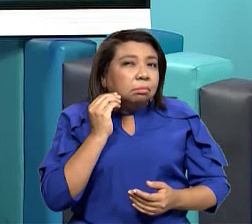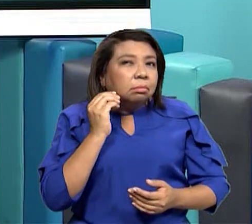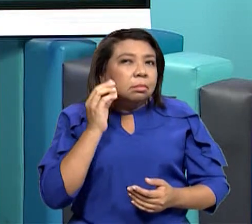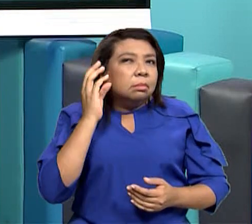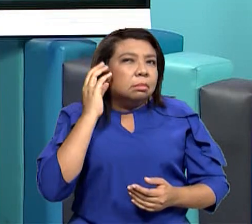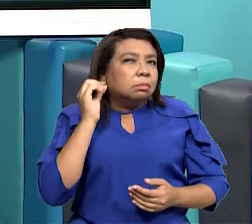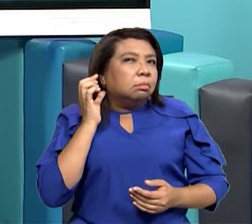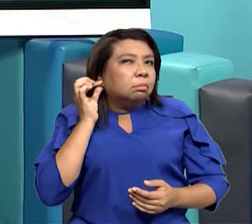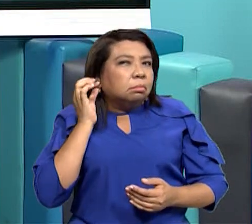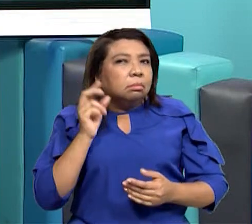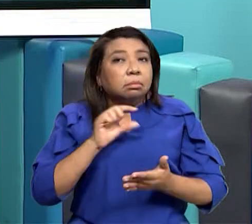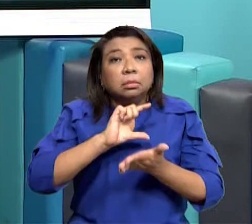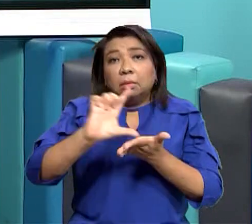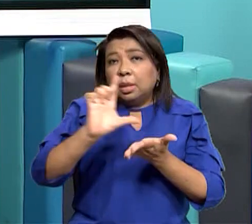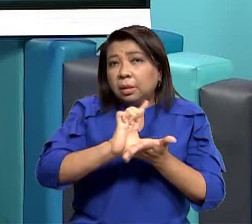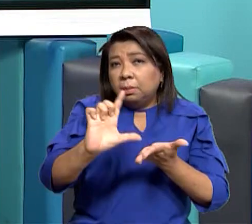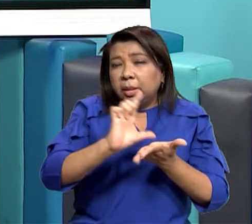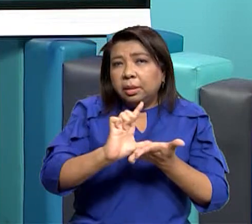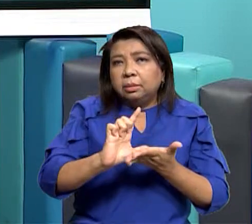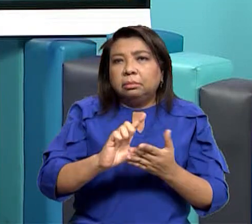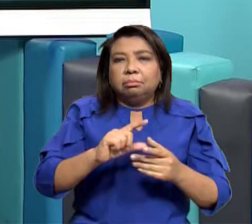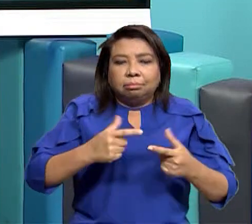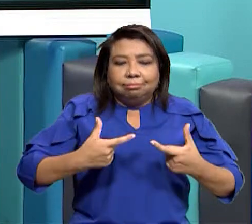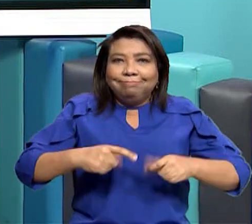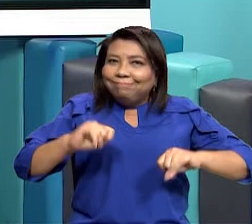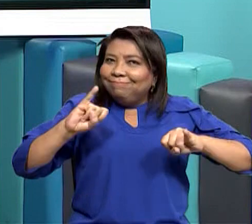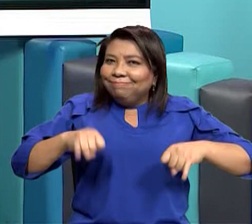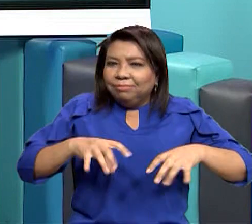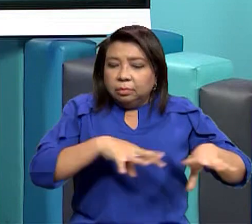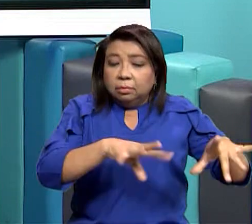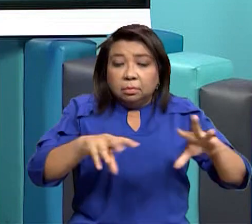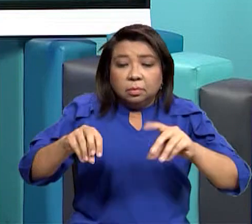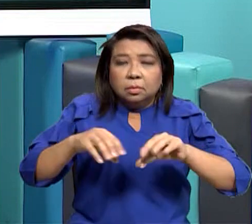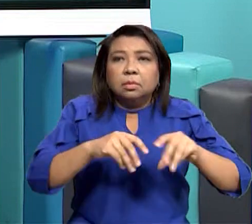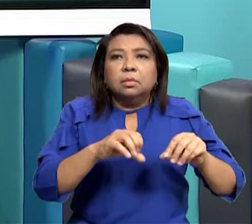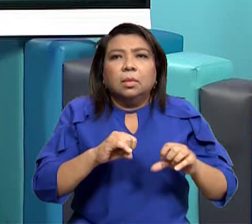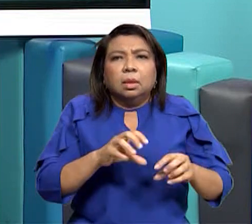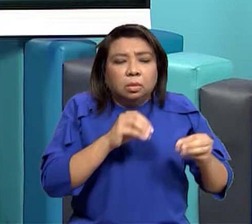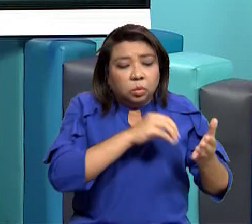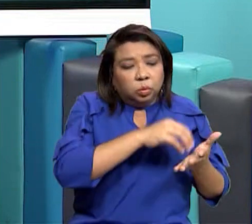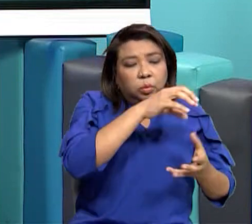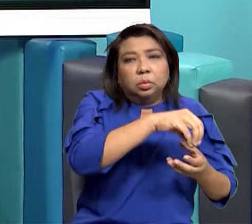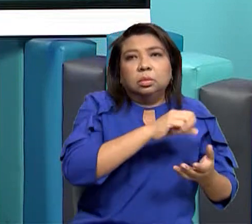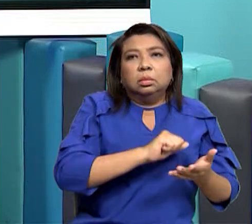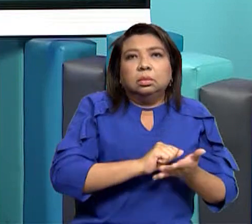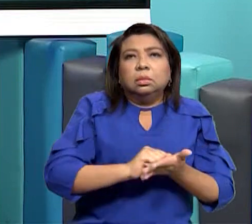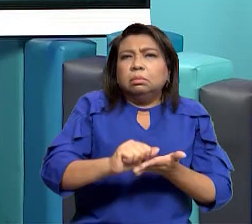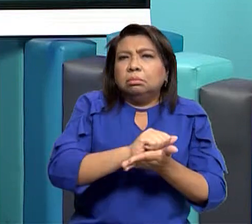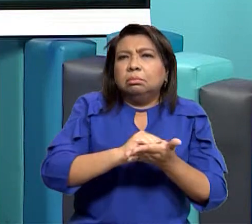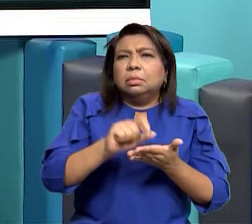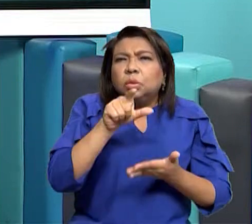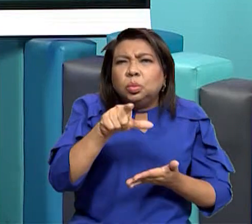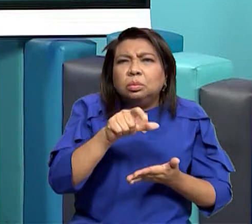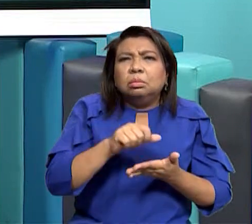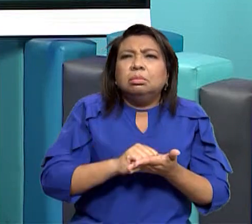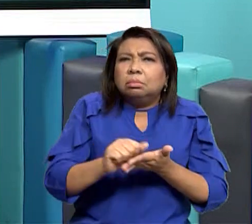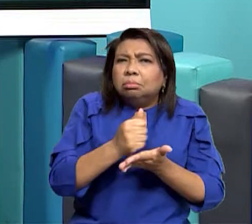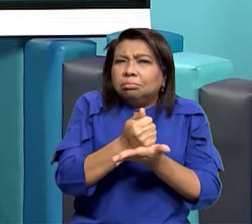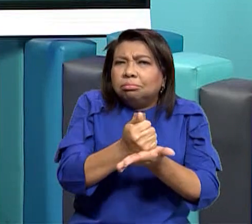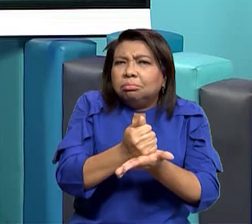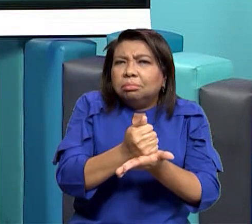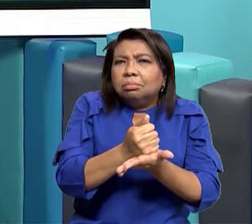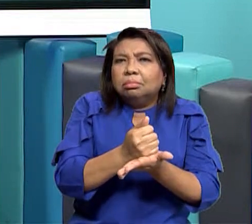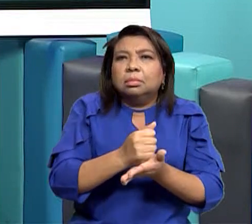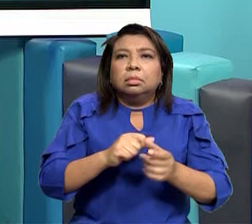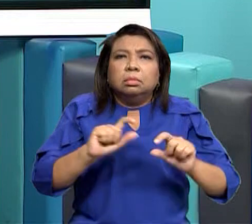limpiar, a ordenar? Cuando están cocinando, ¿ayudas en algo? A lavar los vegetales, a lavar las frutas,